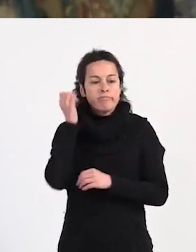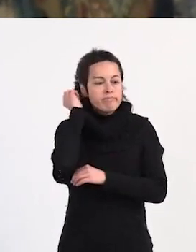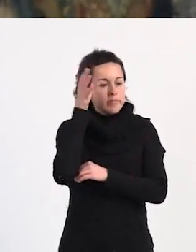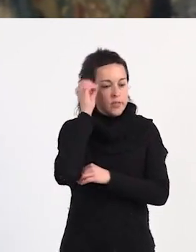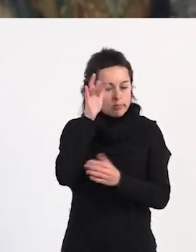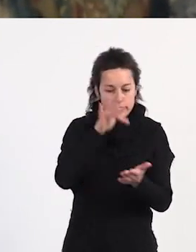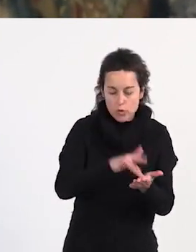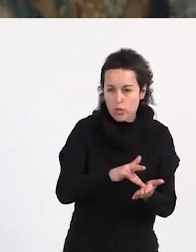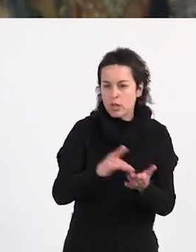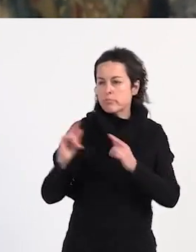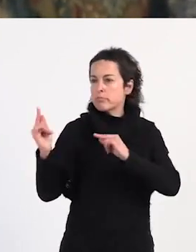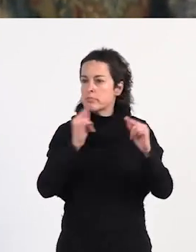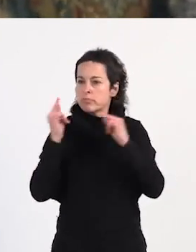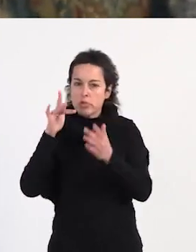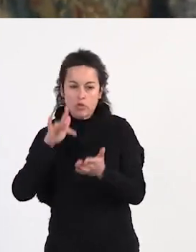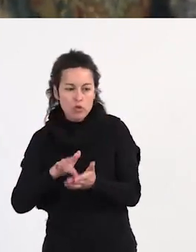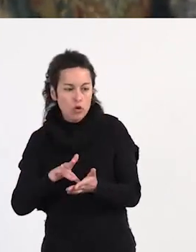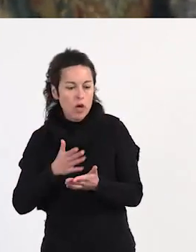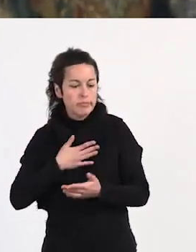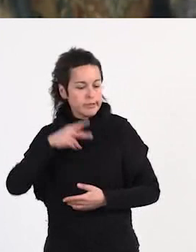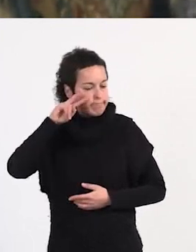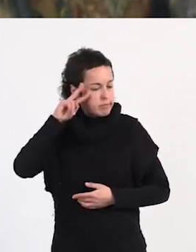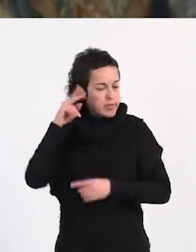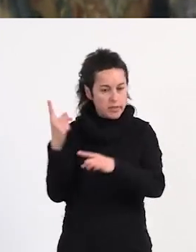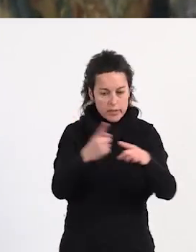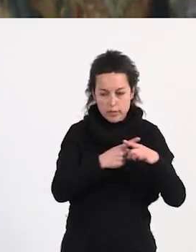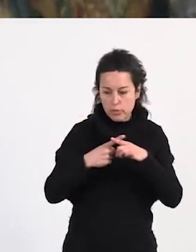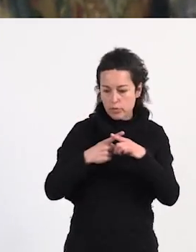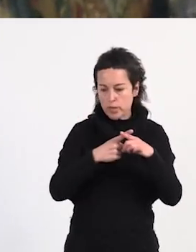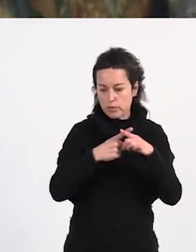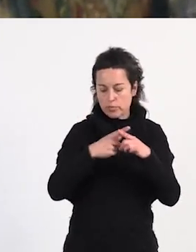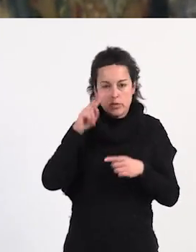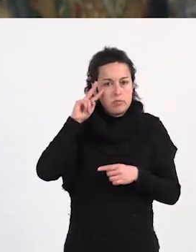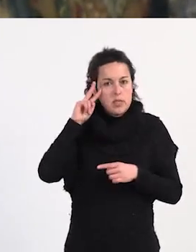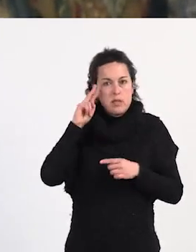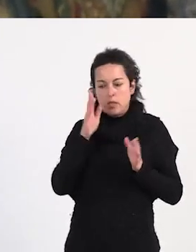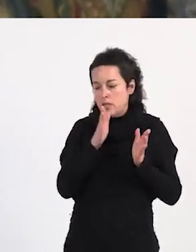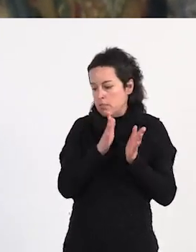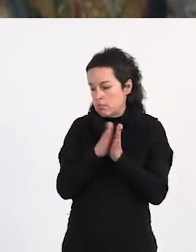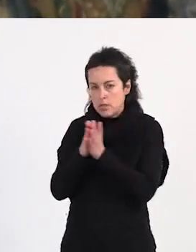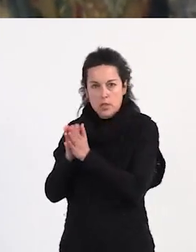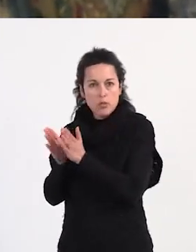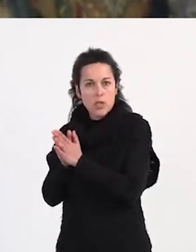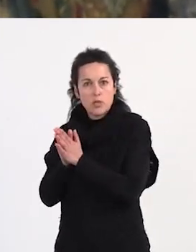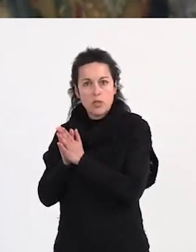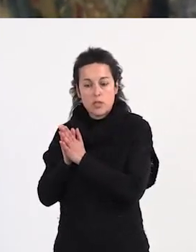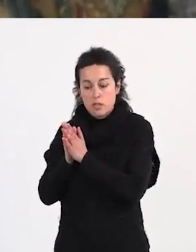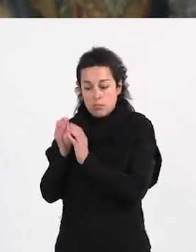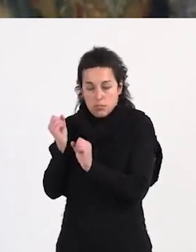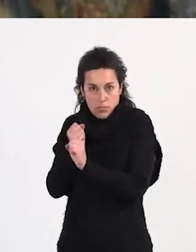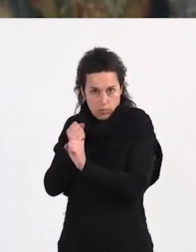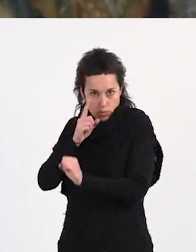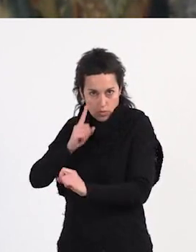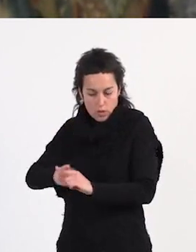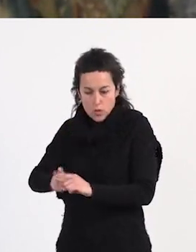cada vez que voy a un debate, cada vez que comparto mi experiencia, la experiencia de las compañeras que ejercemos el trabajo sexual, que